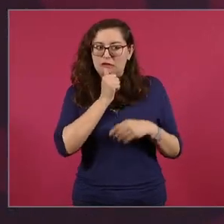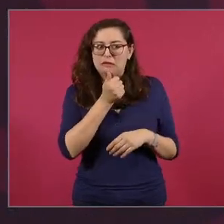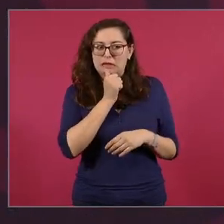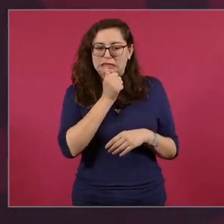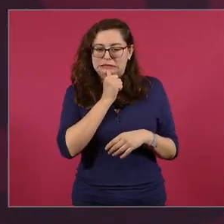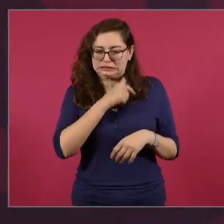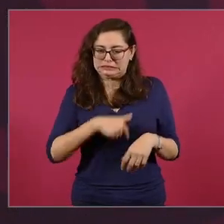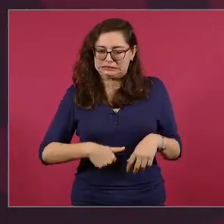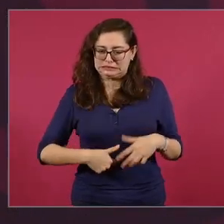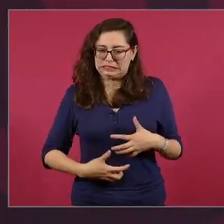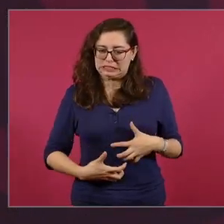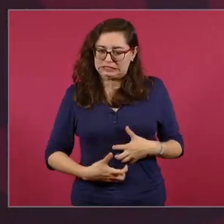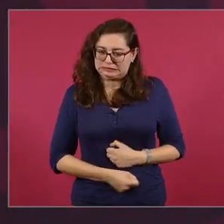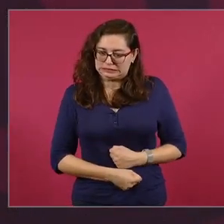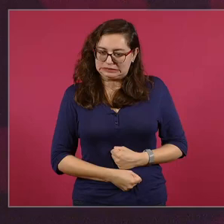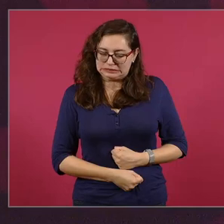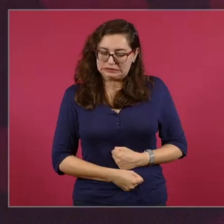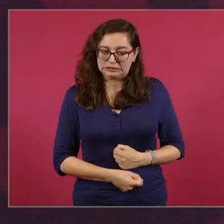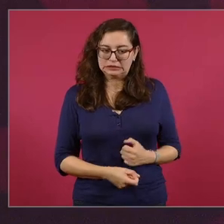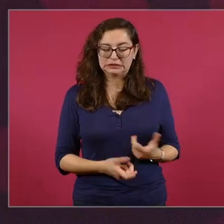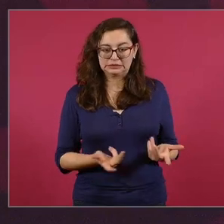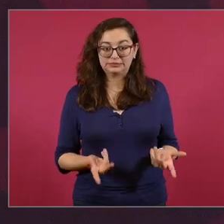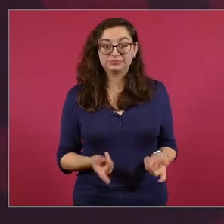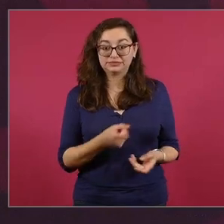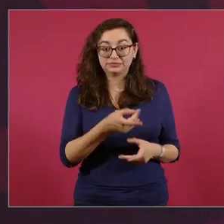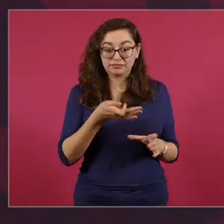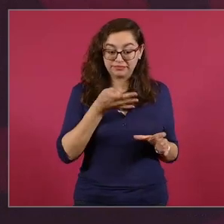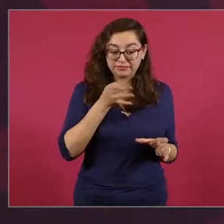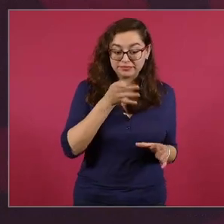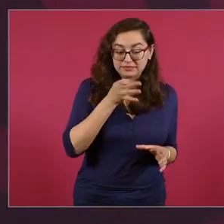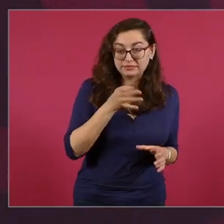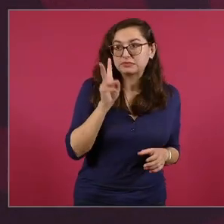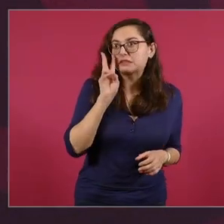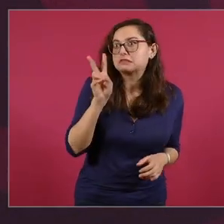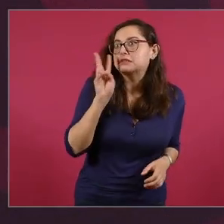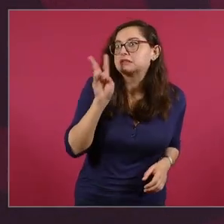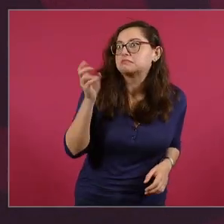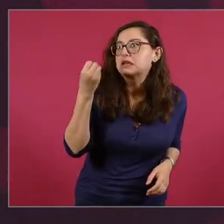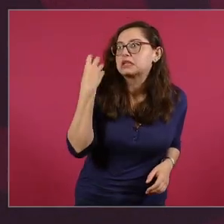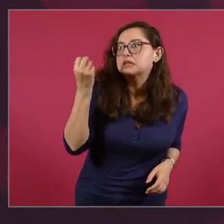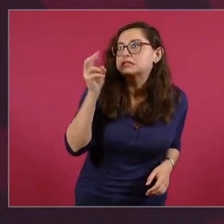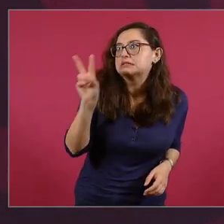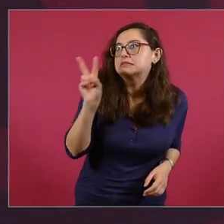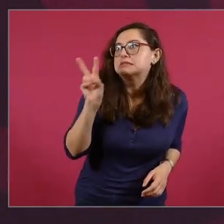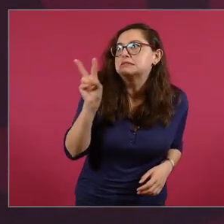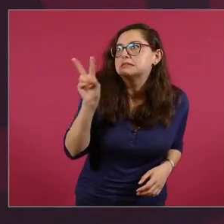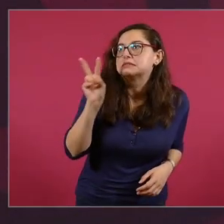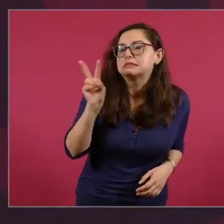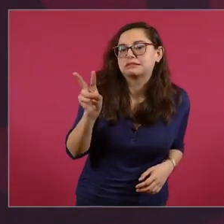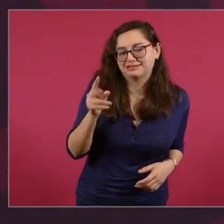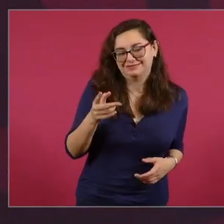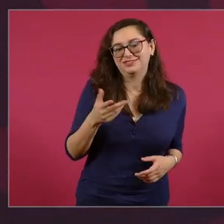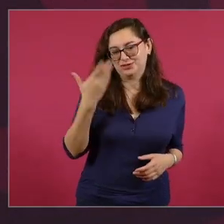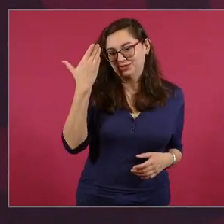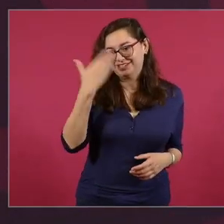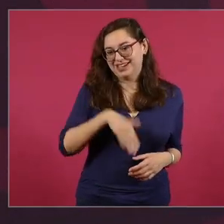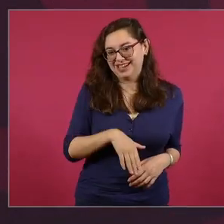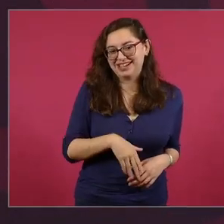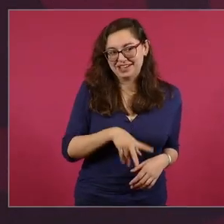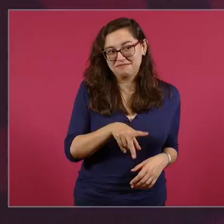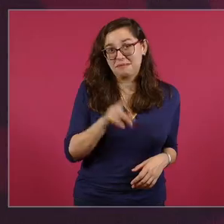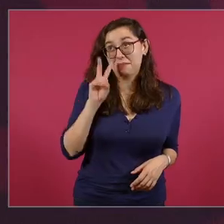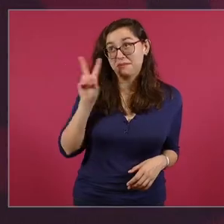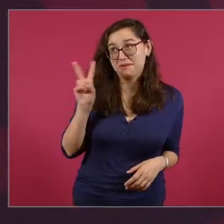este porque si nos escuchan y nos ven cuando llegamos